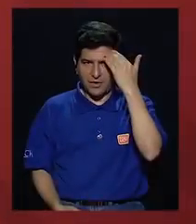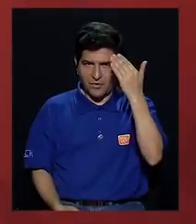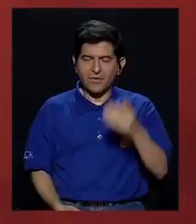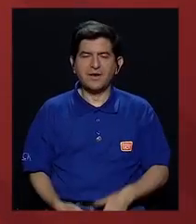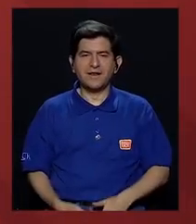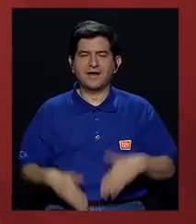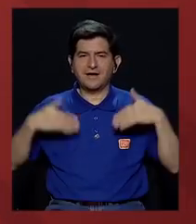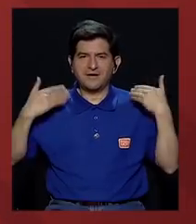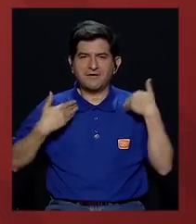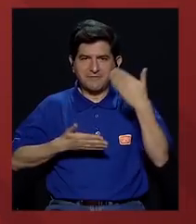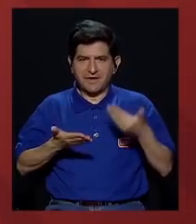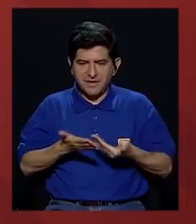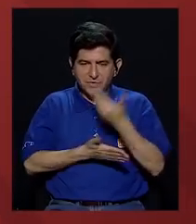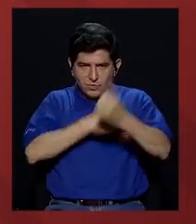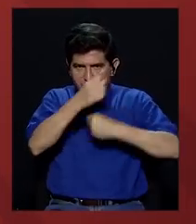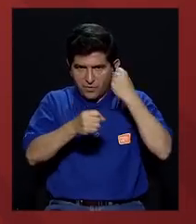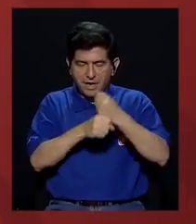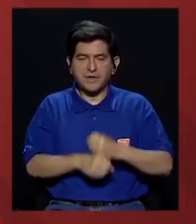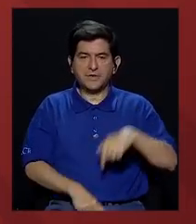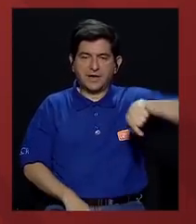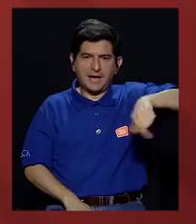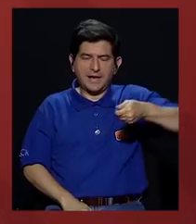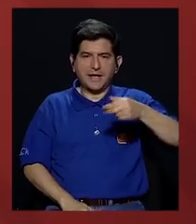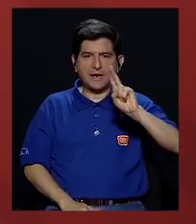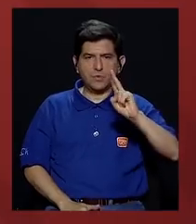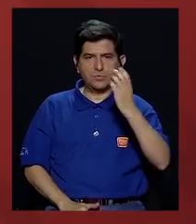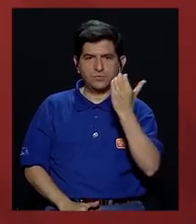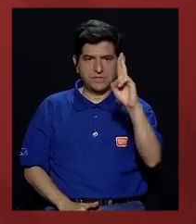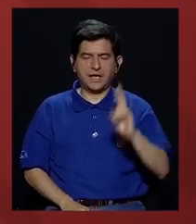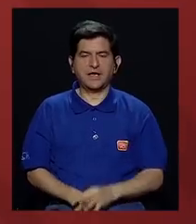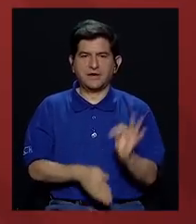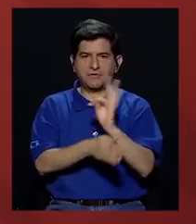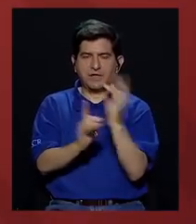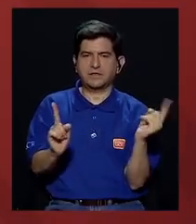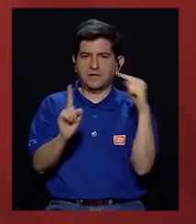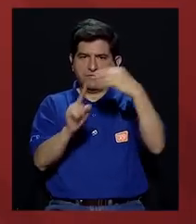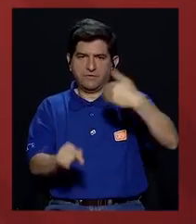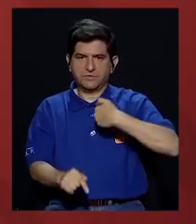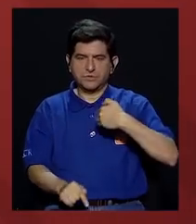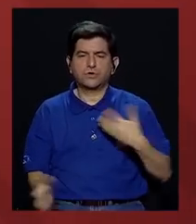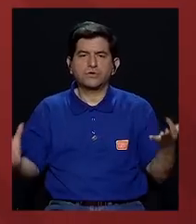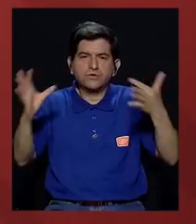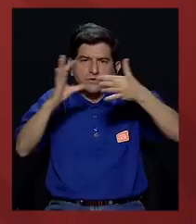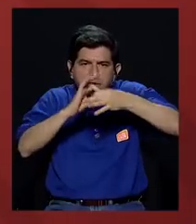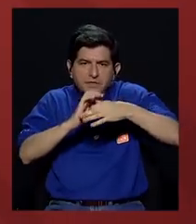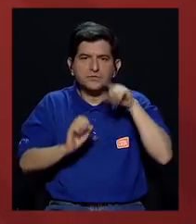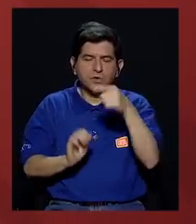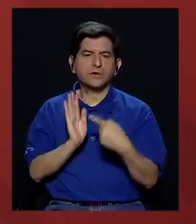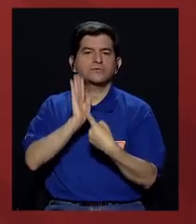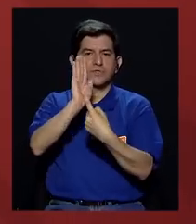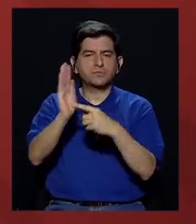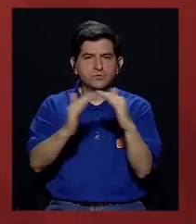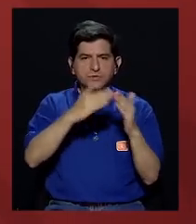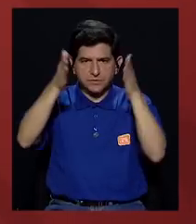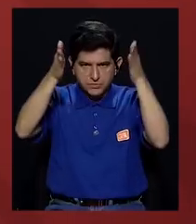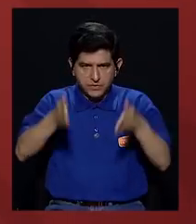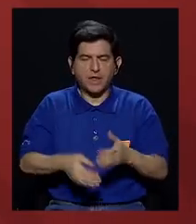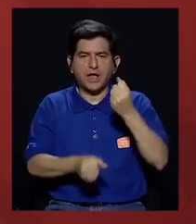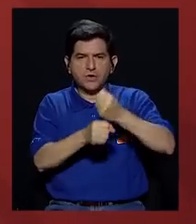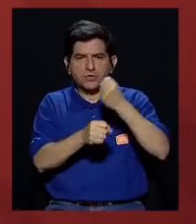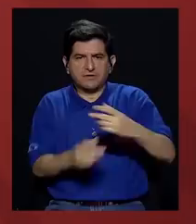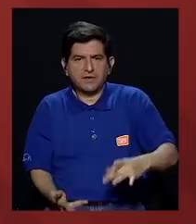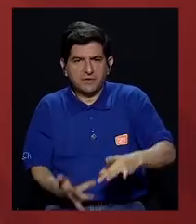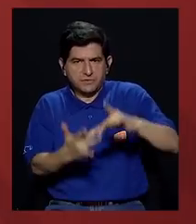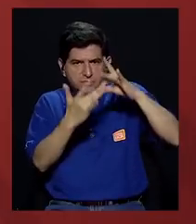Hola, feliz año nuevo. Estamos desde Canal Universidad de Costa Rica, haciendo Televisión con Sentido, a propósito de llevarle a usted, ciudadanía,